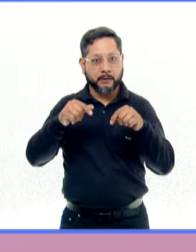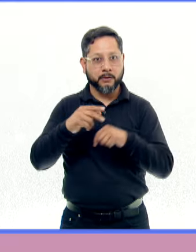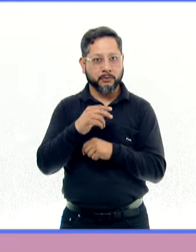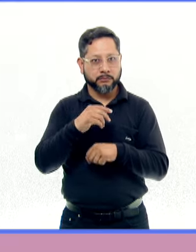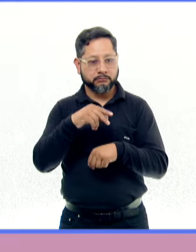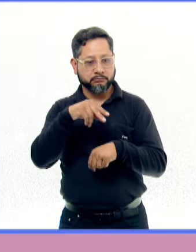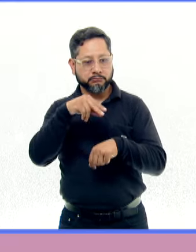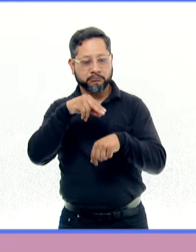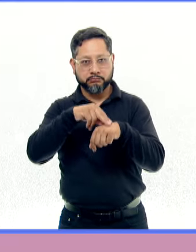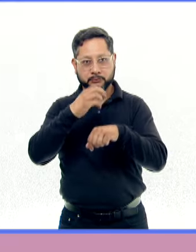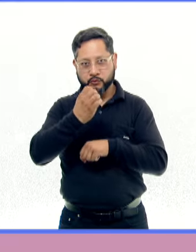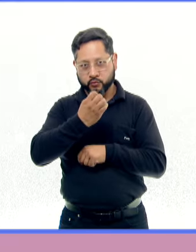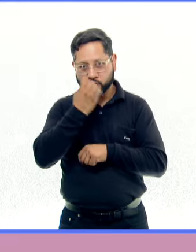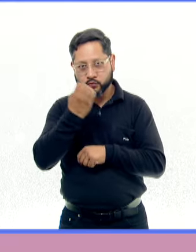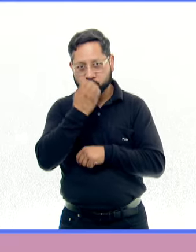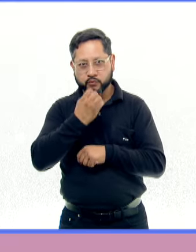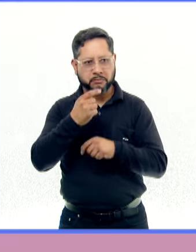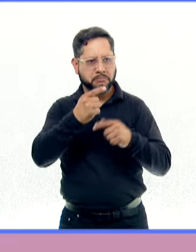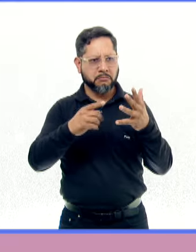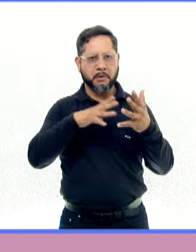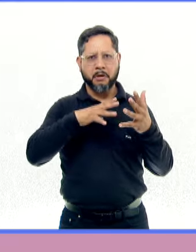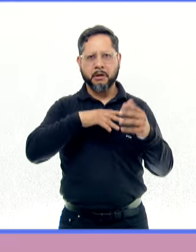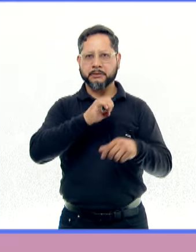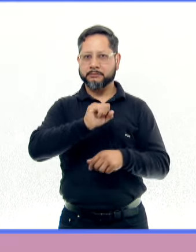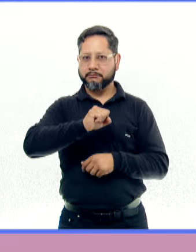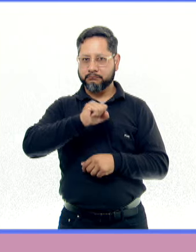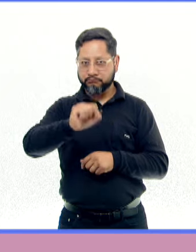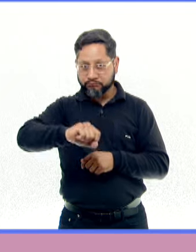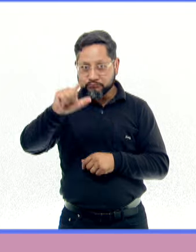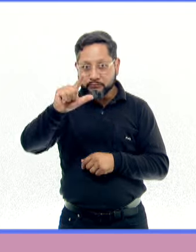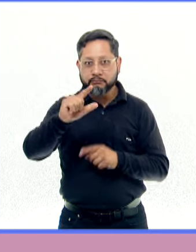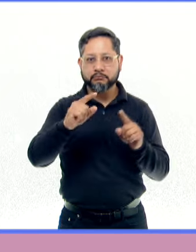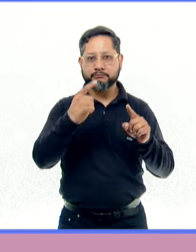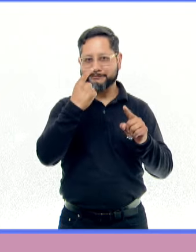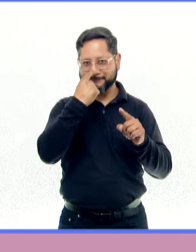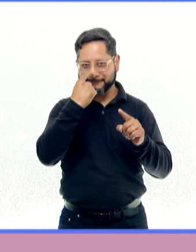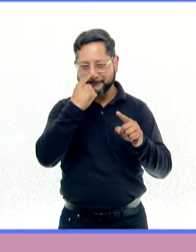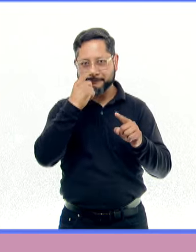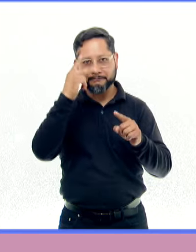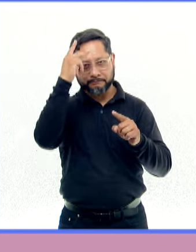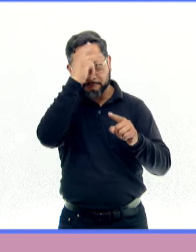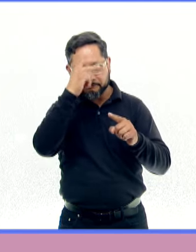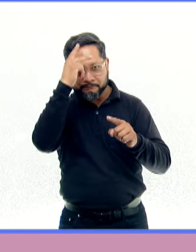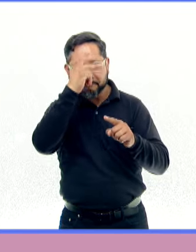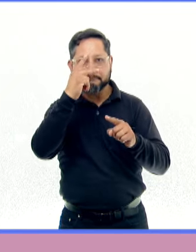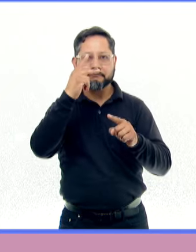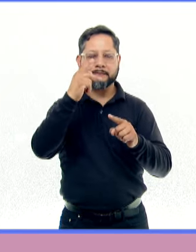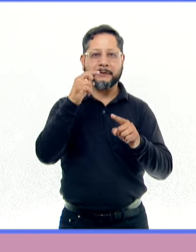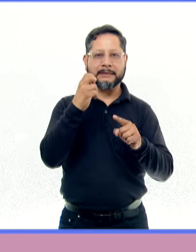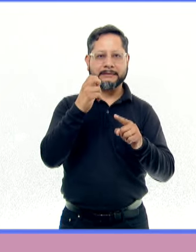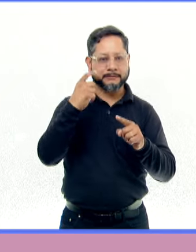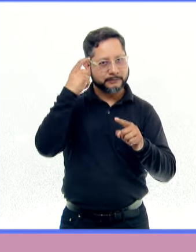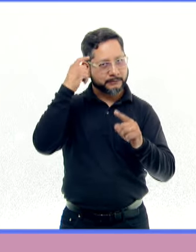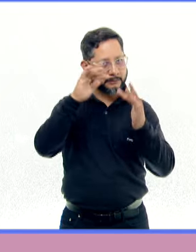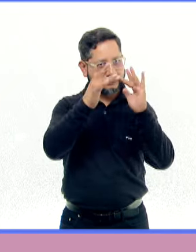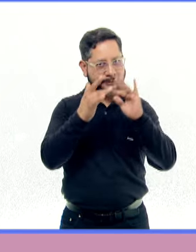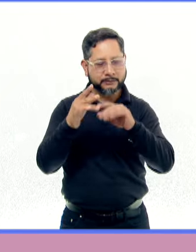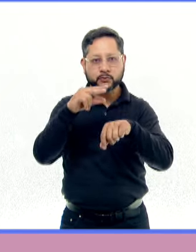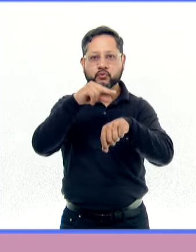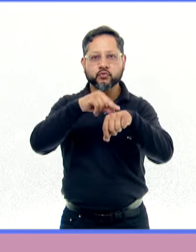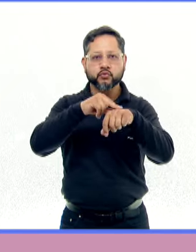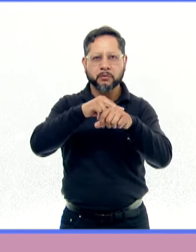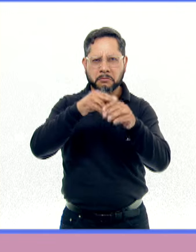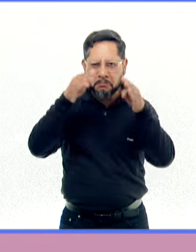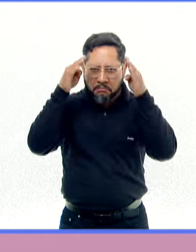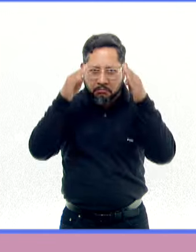UNAM cuenta con un grupo multidisciplinario de especialistas, otorrinolaringólogos, psiquiatras, psicólogos y neurólogos, orientado